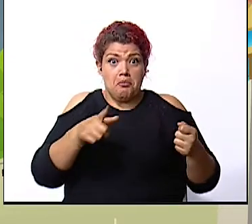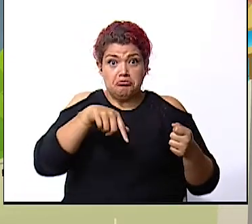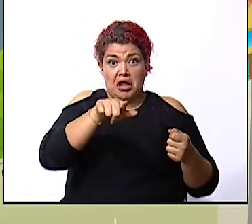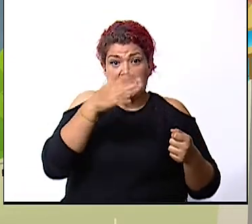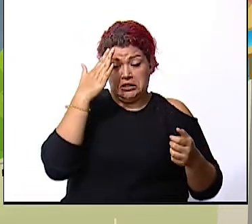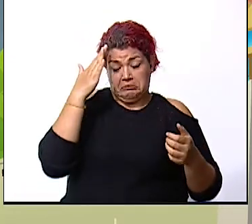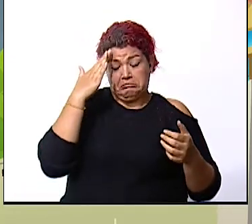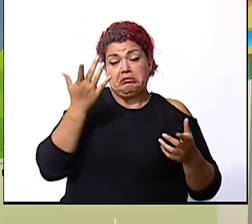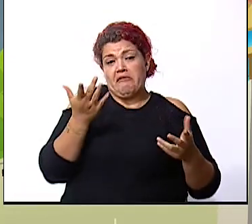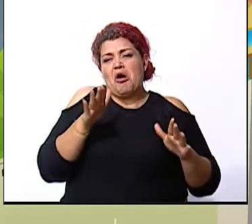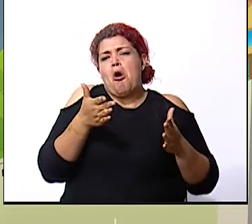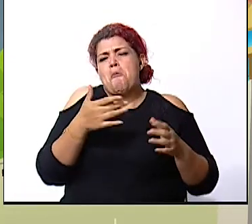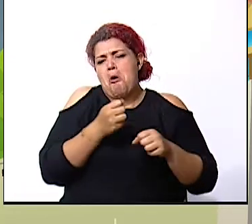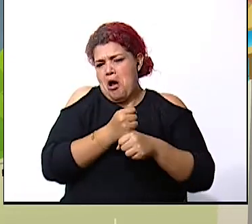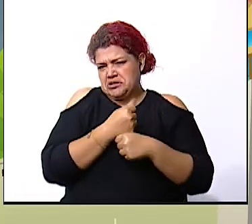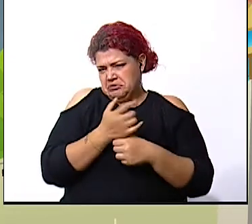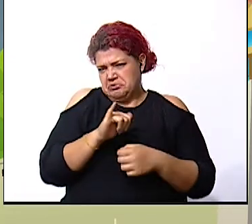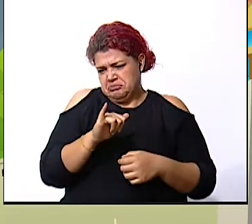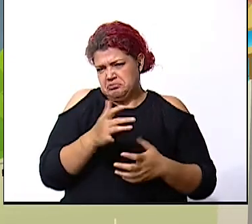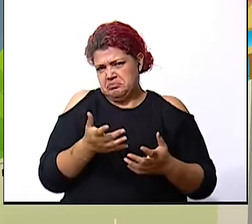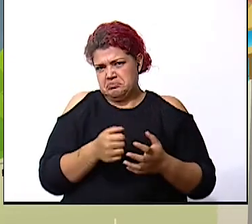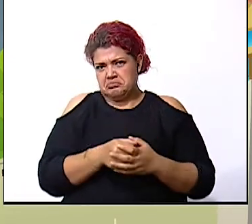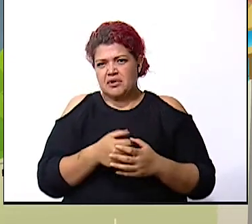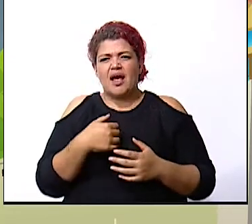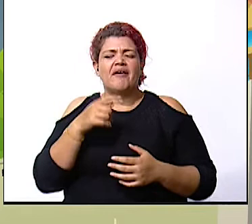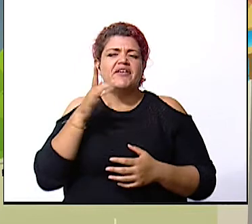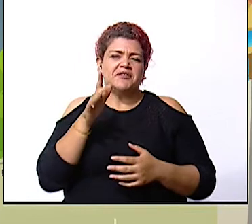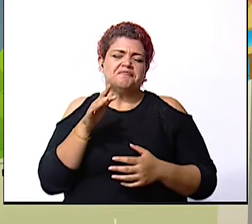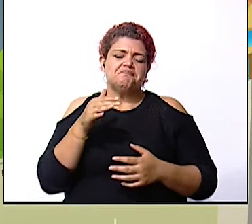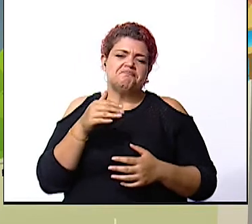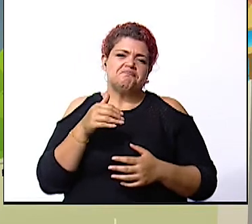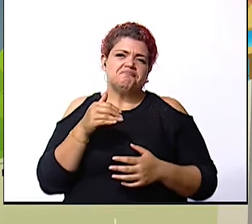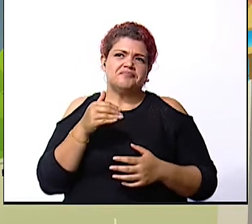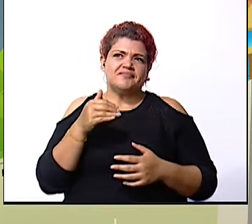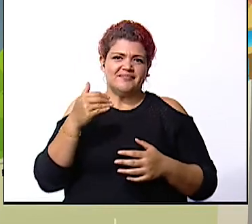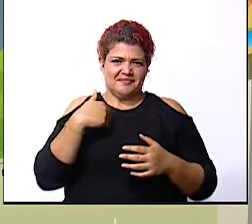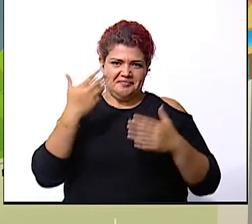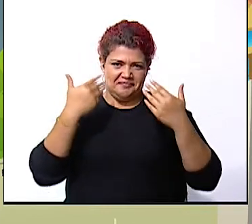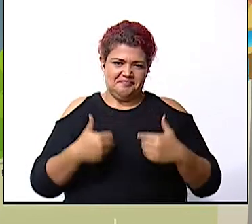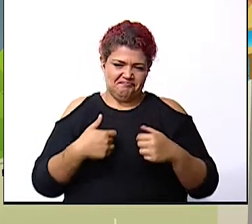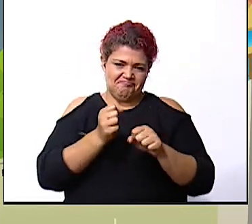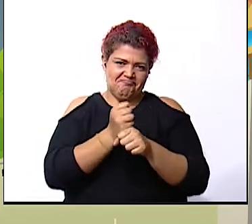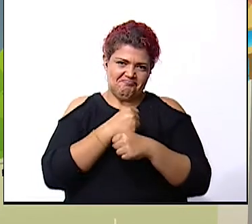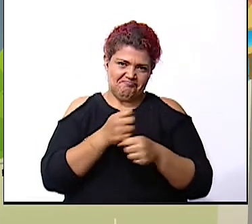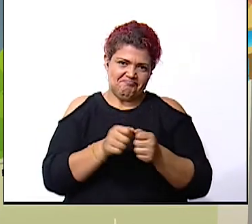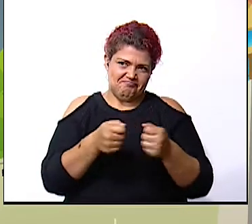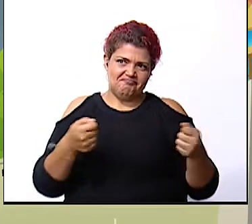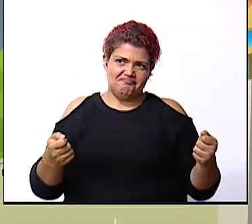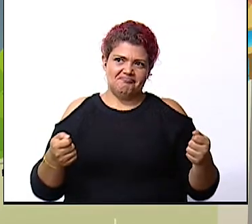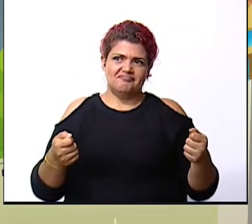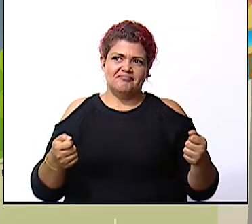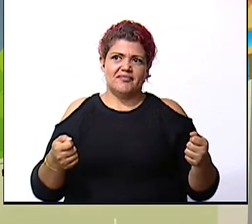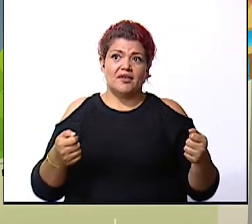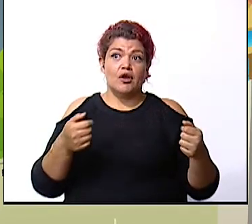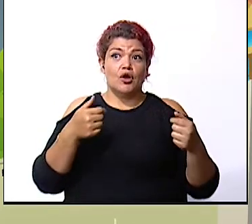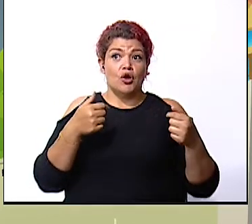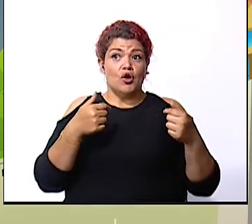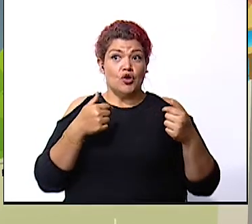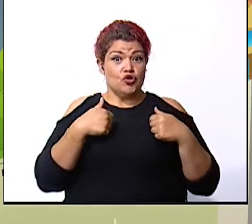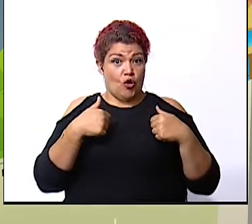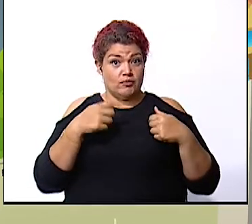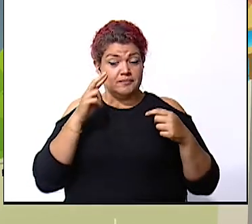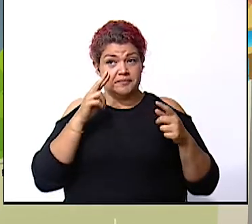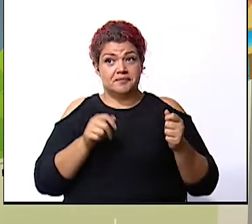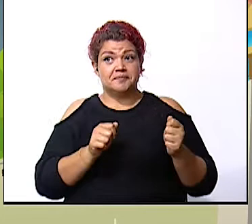idea de cómo lo puedan hacer vamos a ver la niña laura hizo un mapa yo en este caso